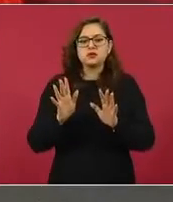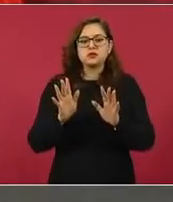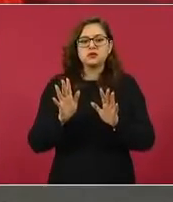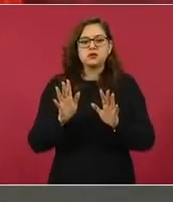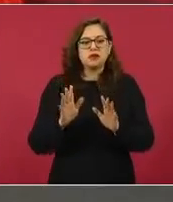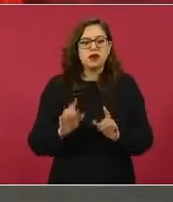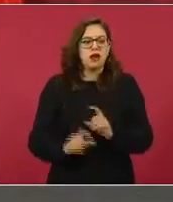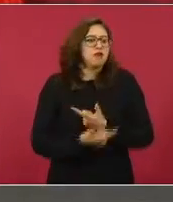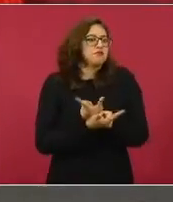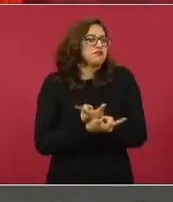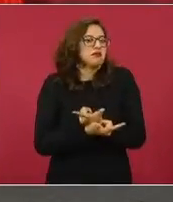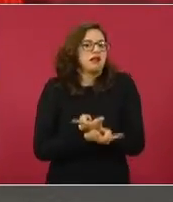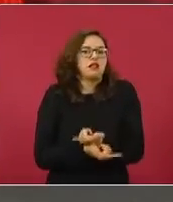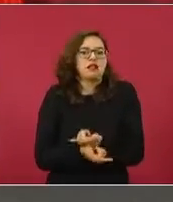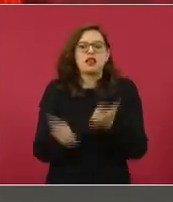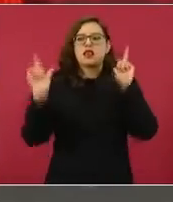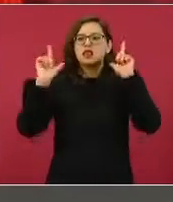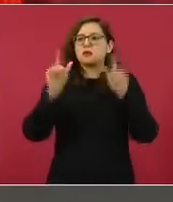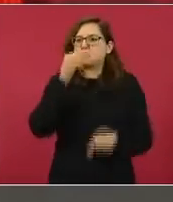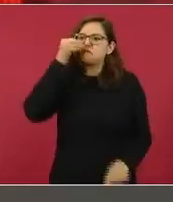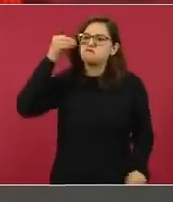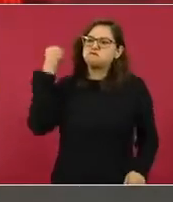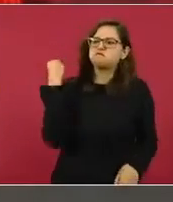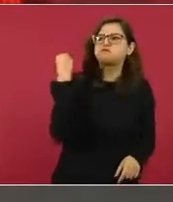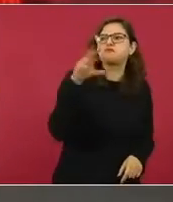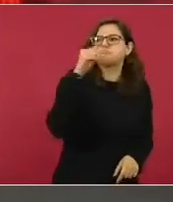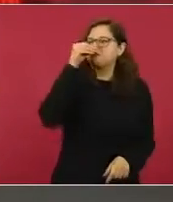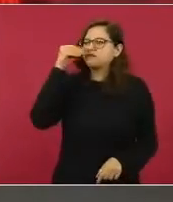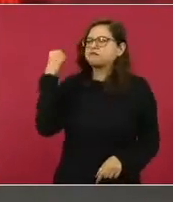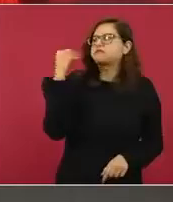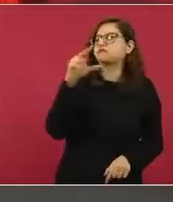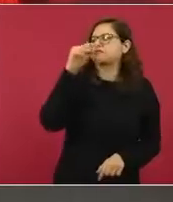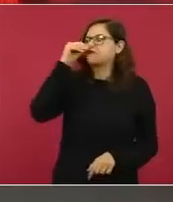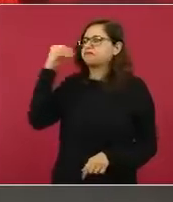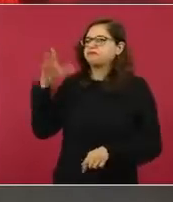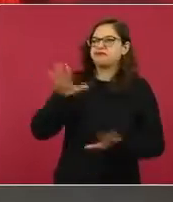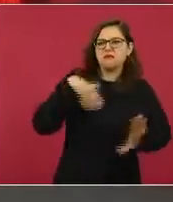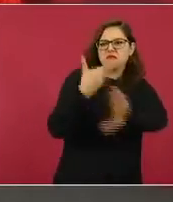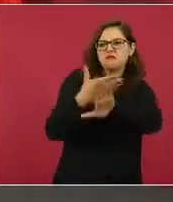información, lo acaban, lo destruyen.